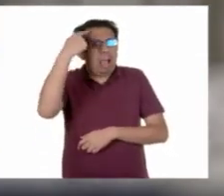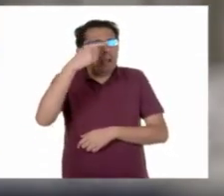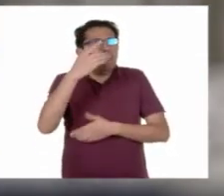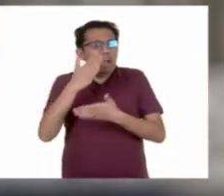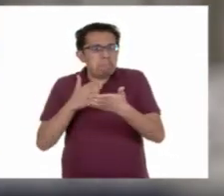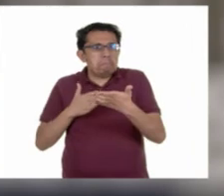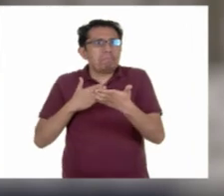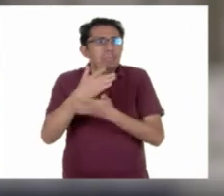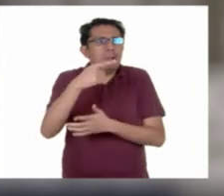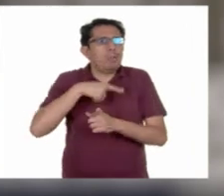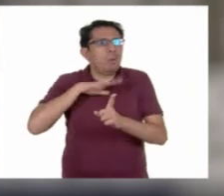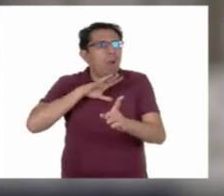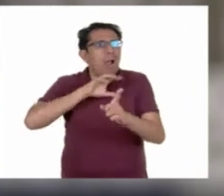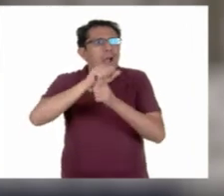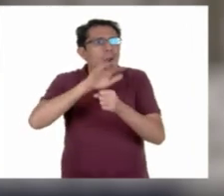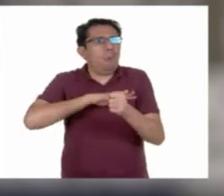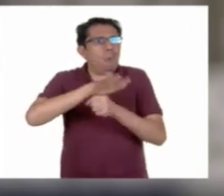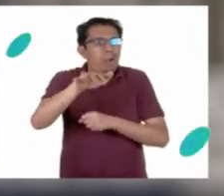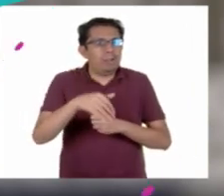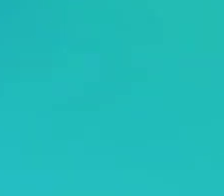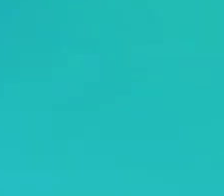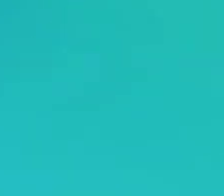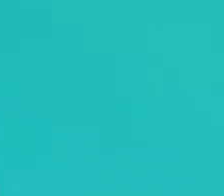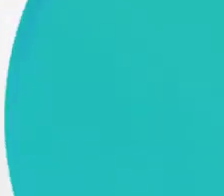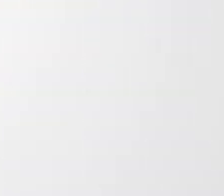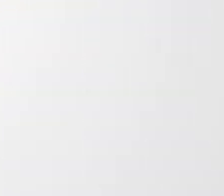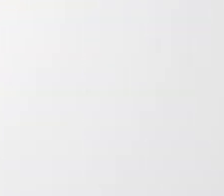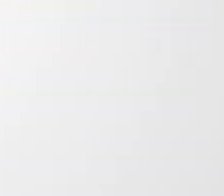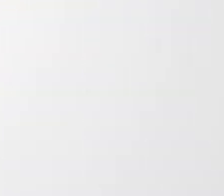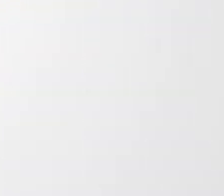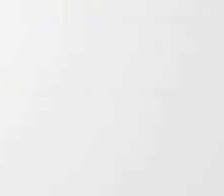donde tú quieres llegar. 10.